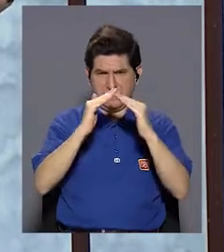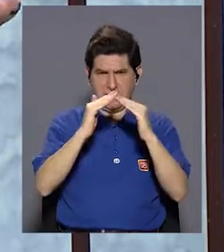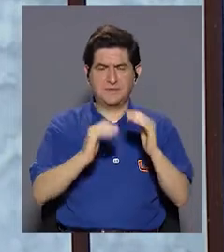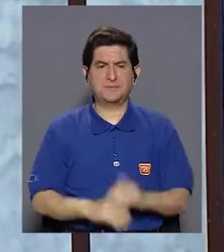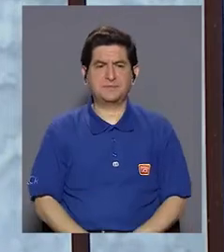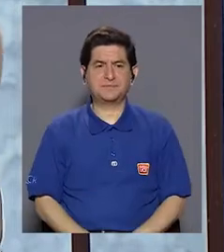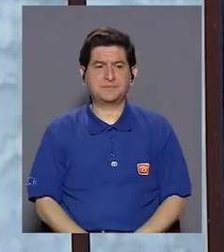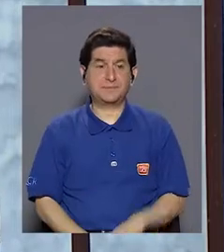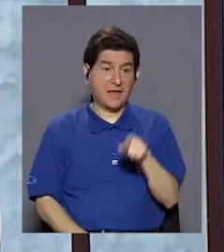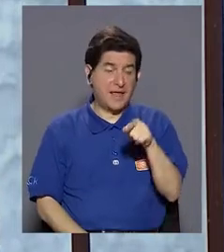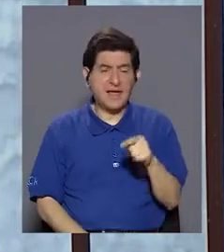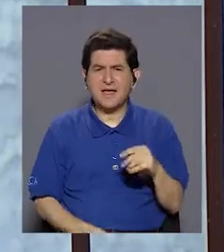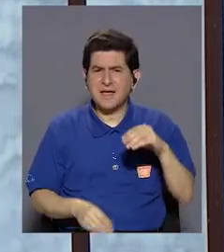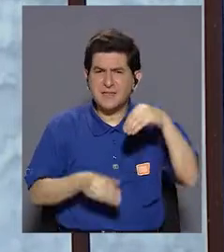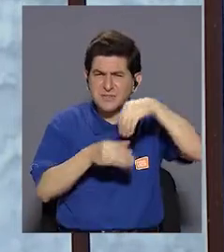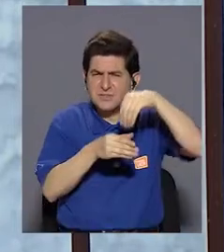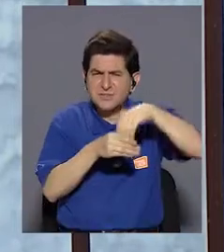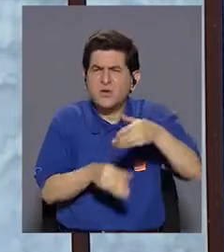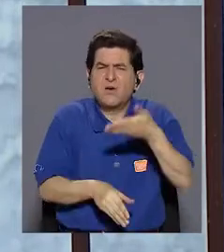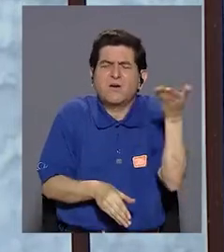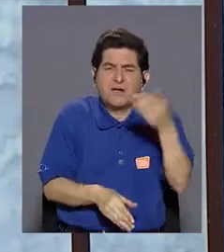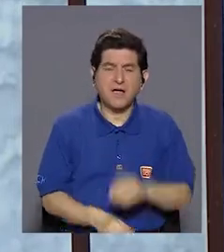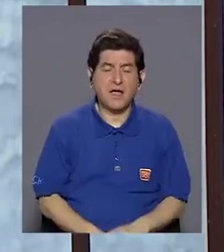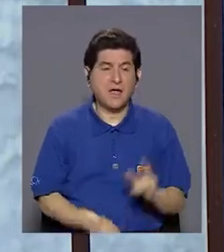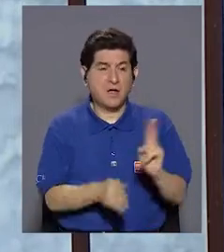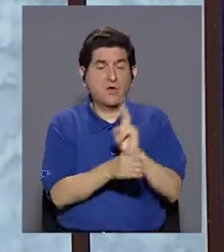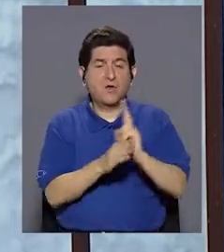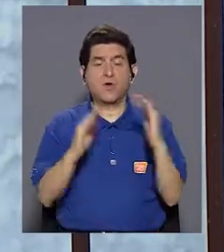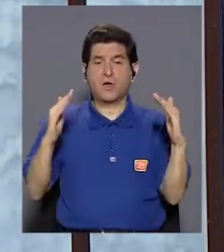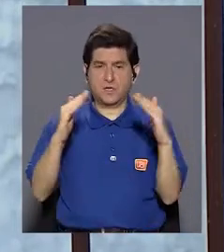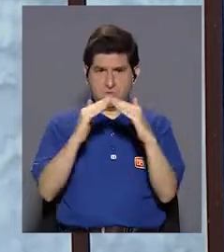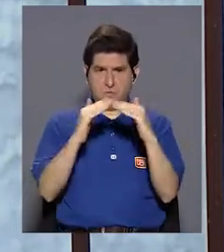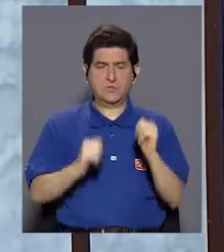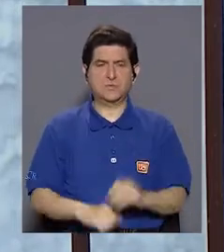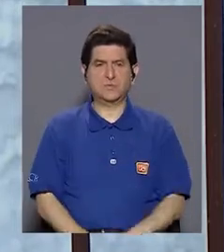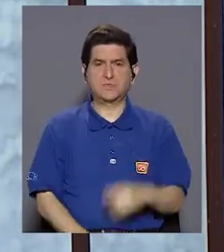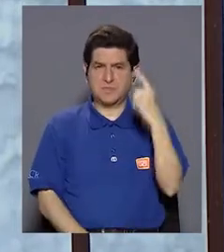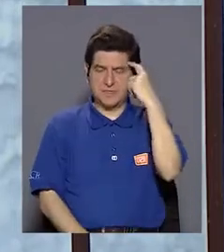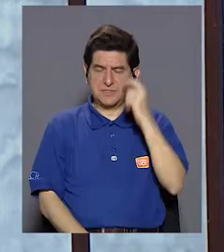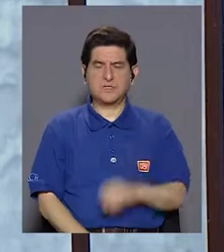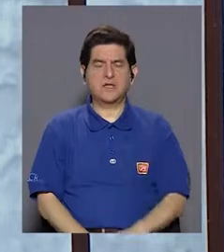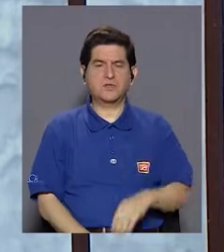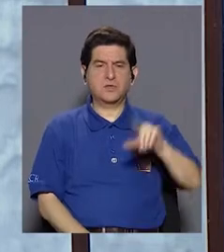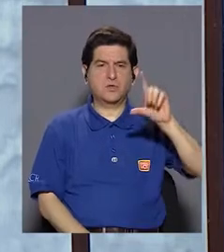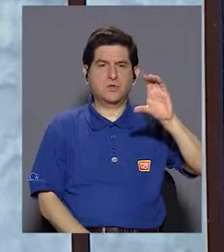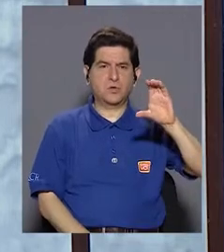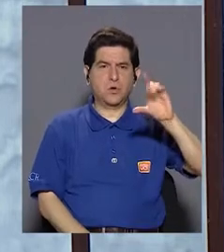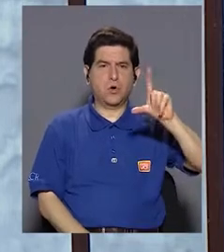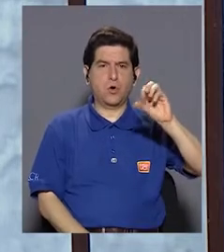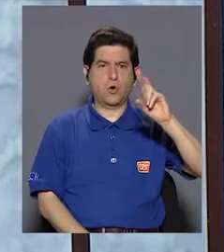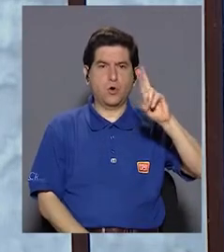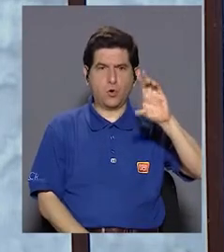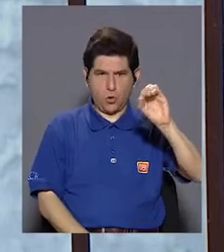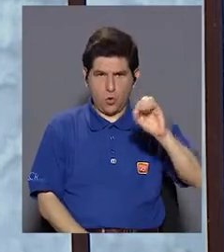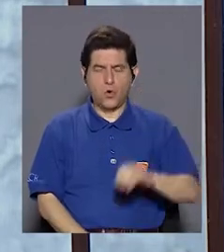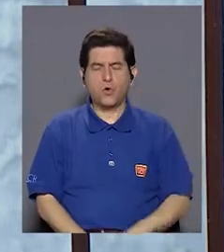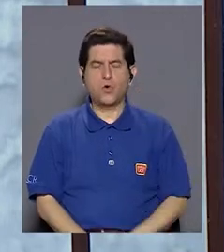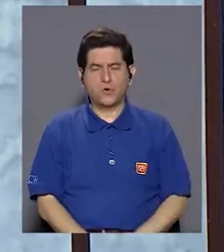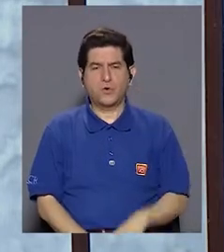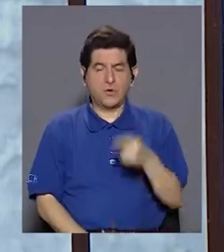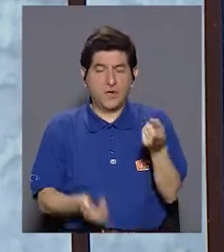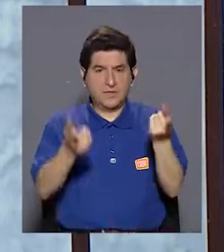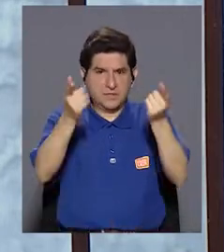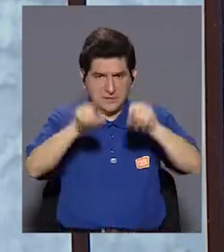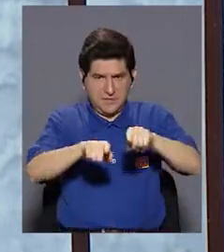Dentro de sustancias químicas hablamos todo lo que se usa en la casa. Desde el cloro, conocido como el hipoclorito de sodio, que se